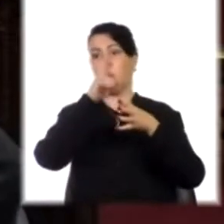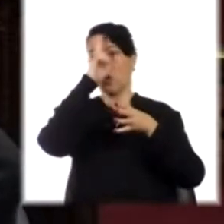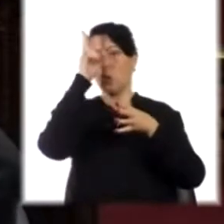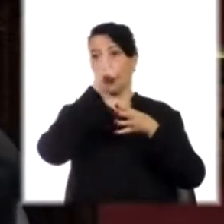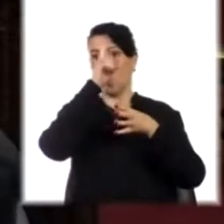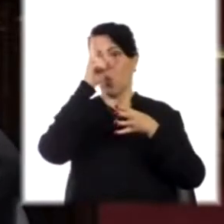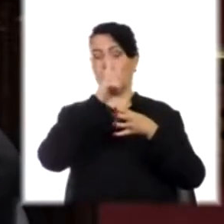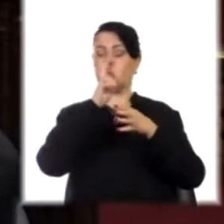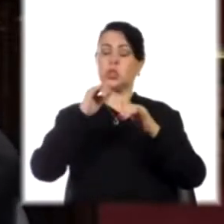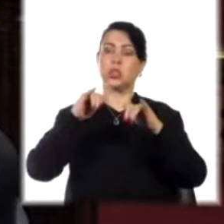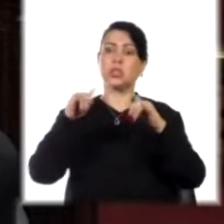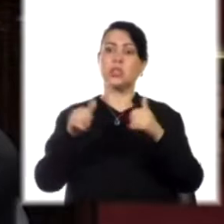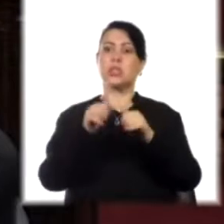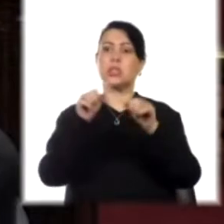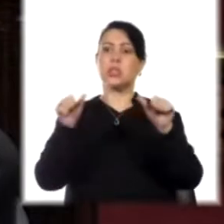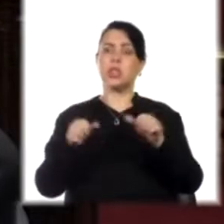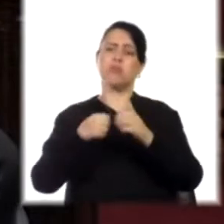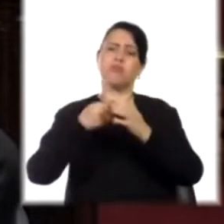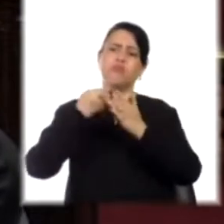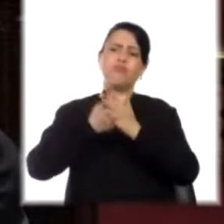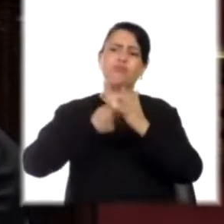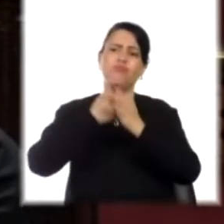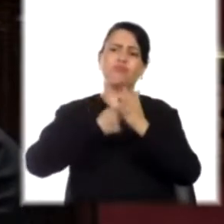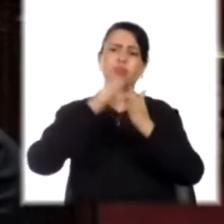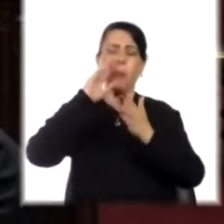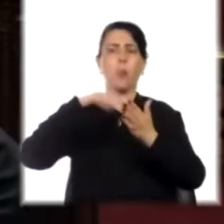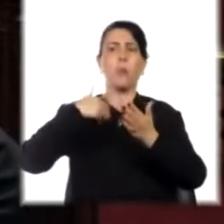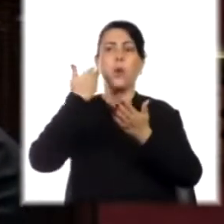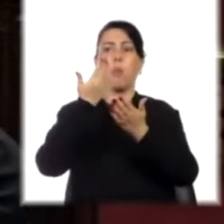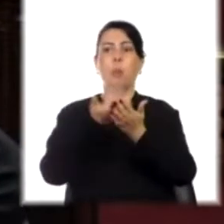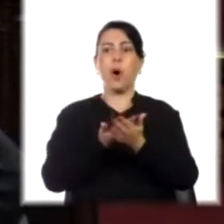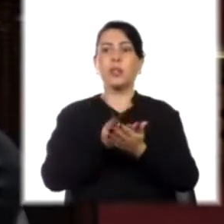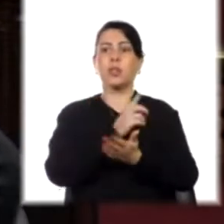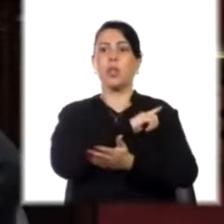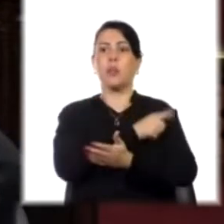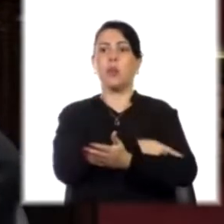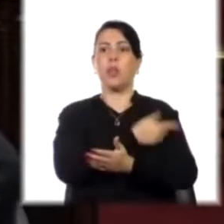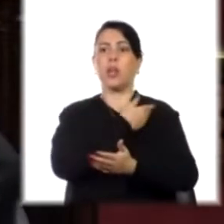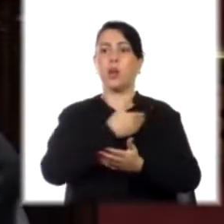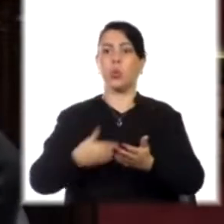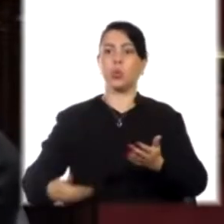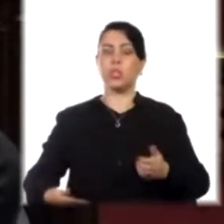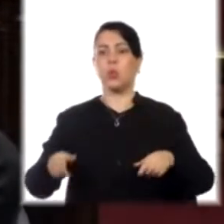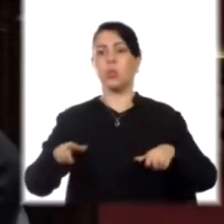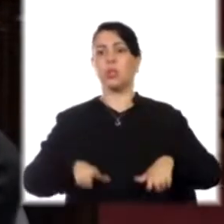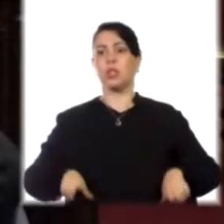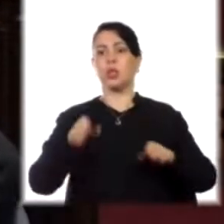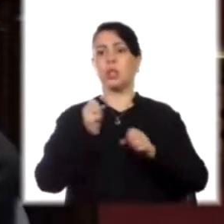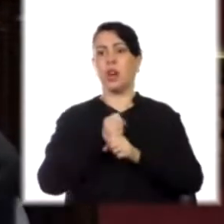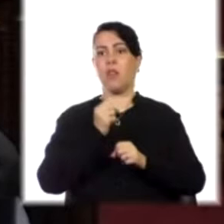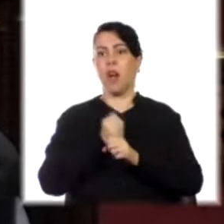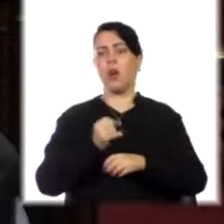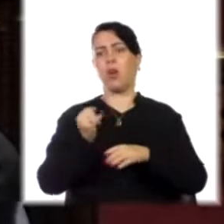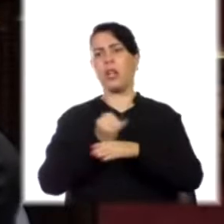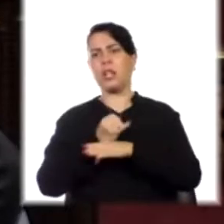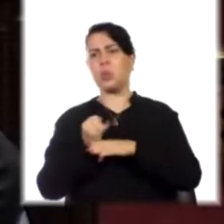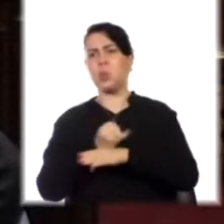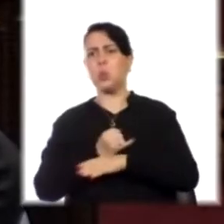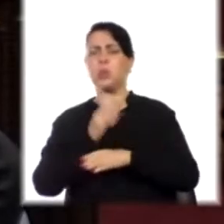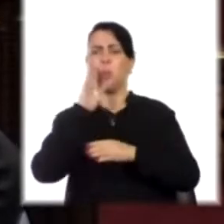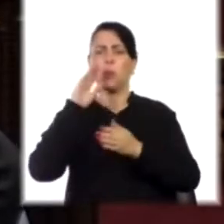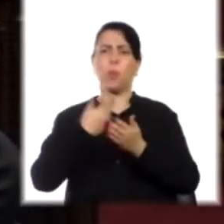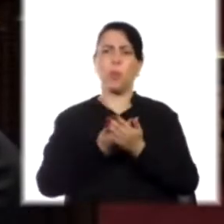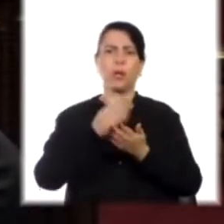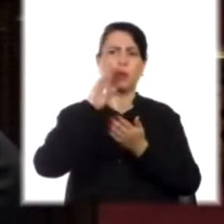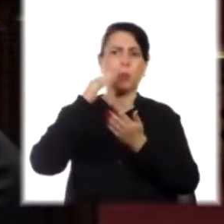Se han hecho múltiples esfuerzos, habido propuestas del Poder Ejecutivo, del Ministerio de Trabajo, del Ministerio de Industria, la preocupación de la